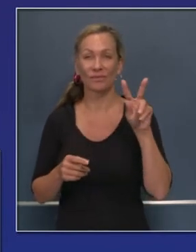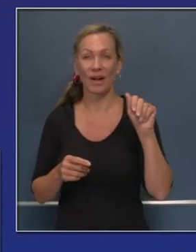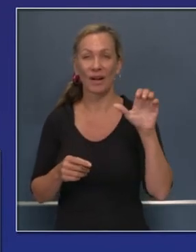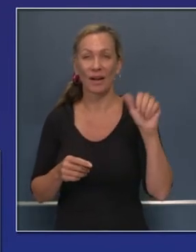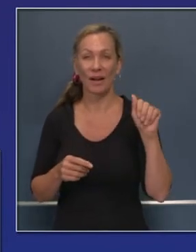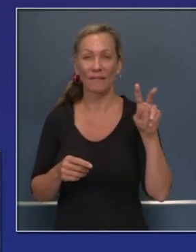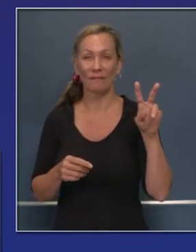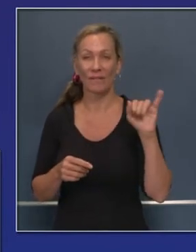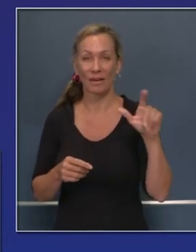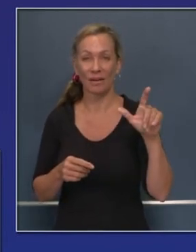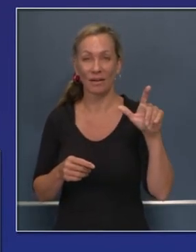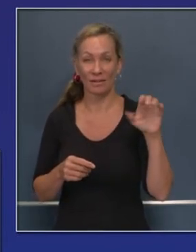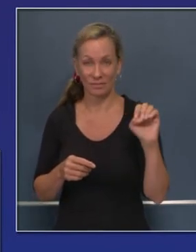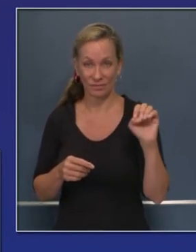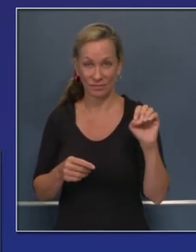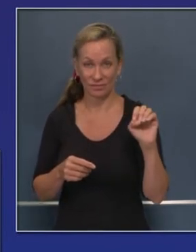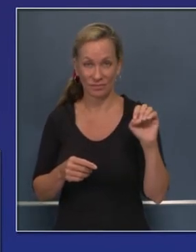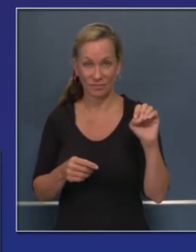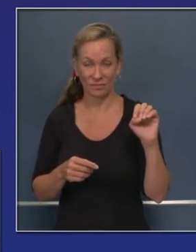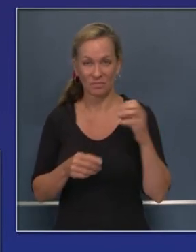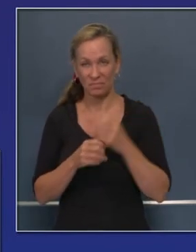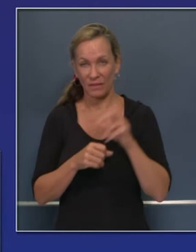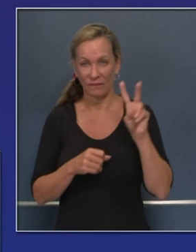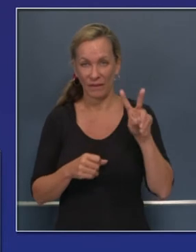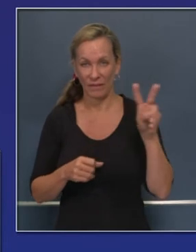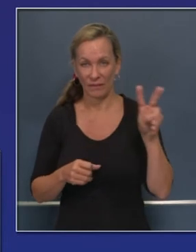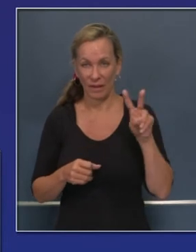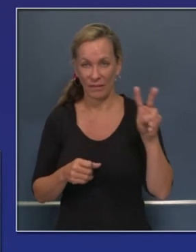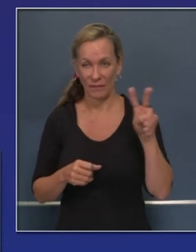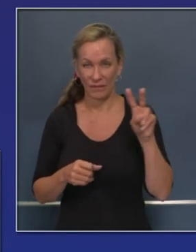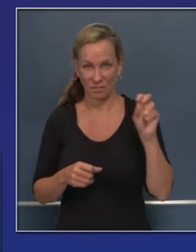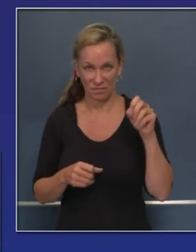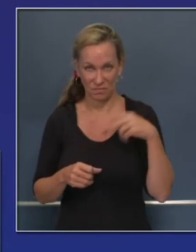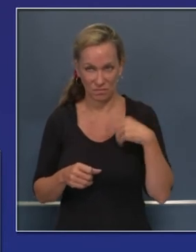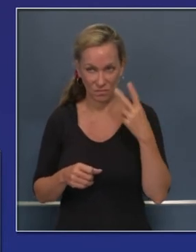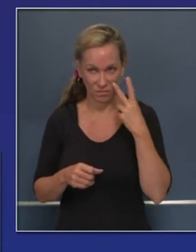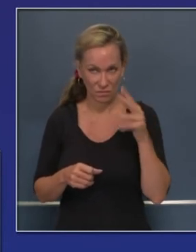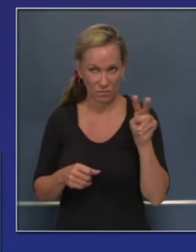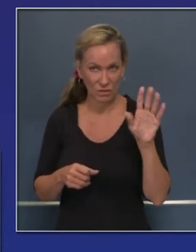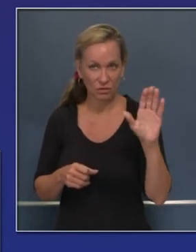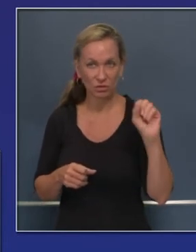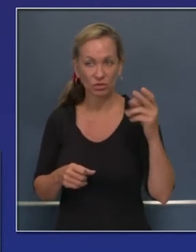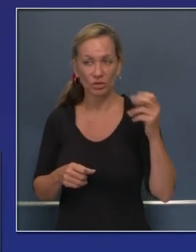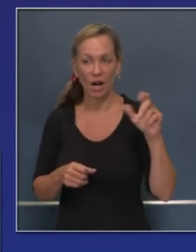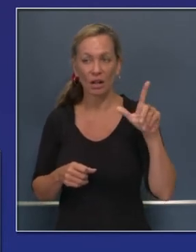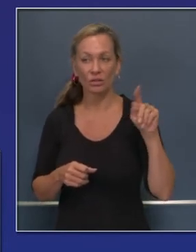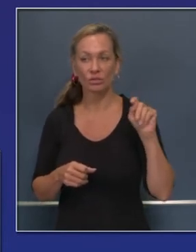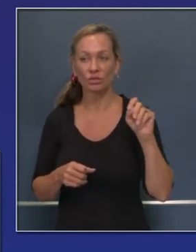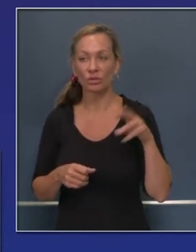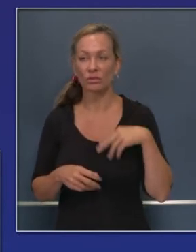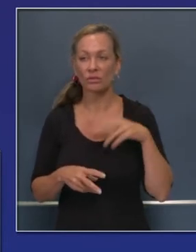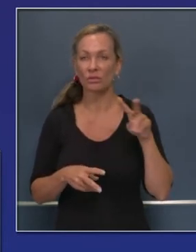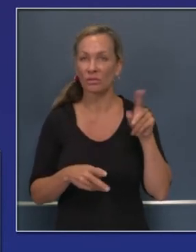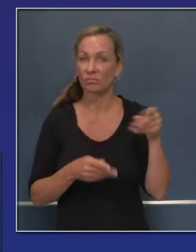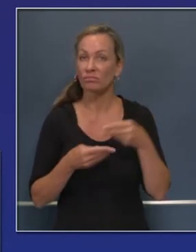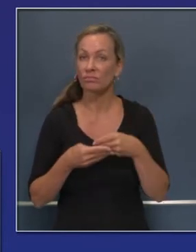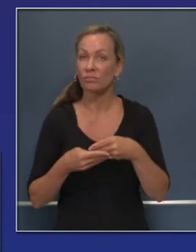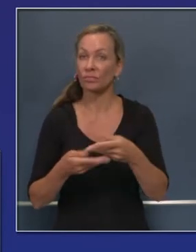yo tuve la oportunidad, mejor dicho, de ver el trabajo que se estaba haciendo con la preparación de la comida.